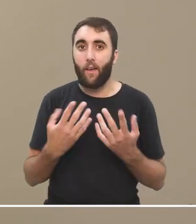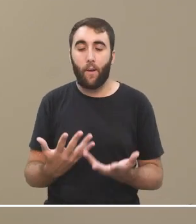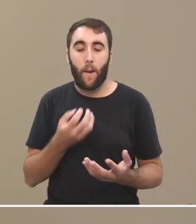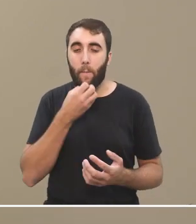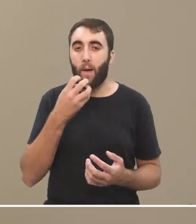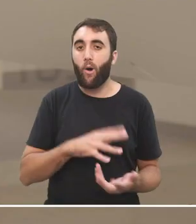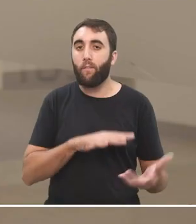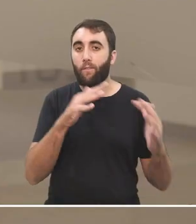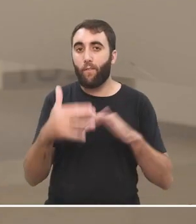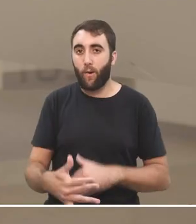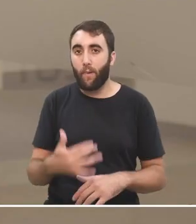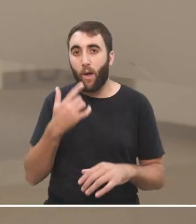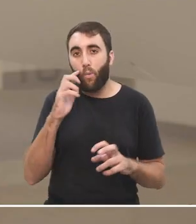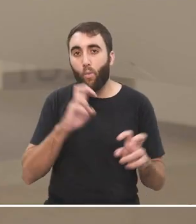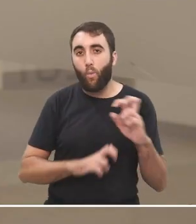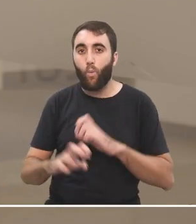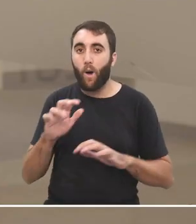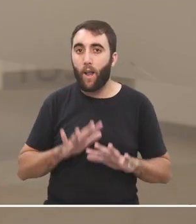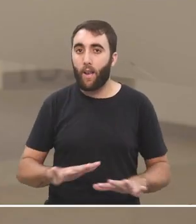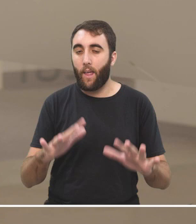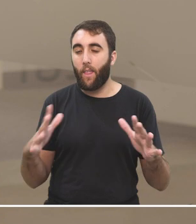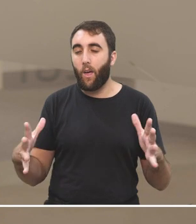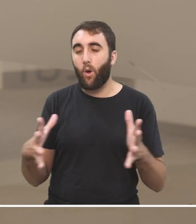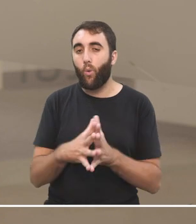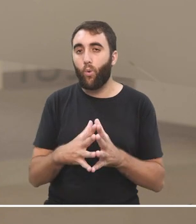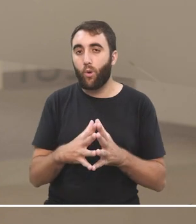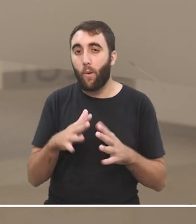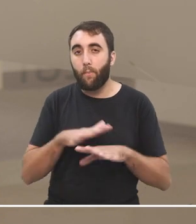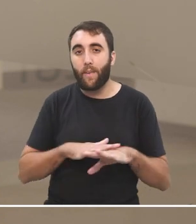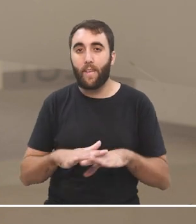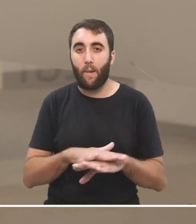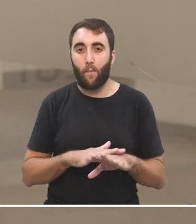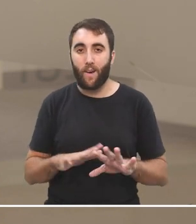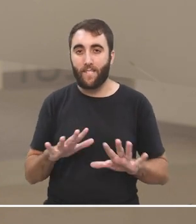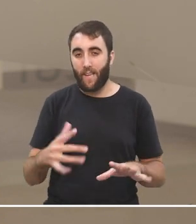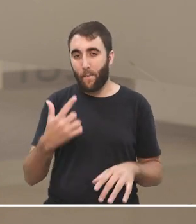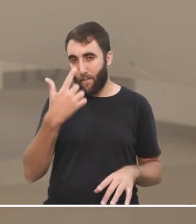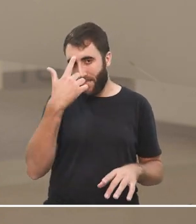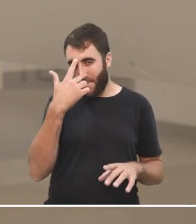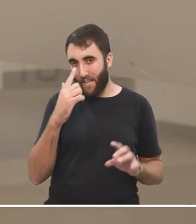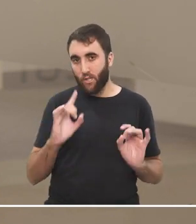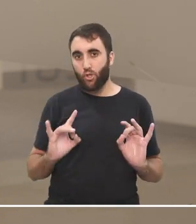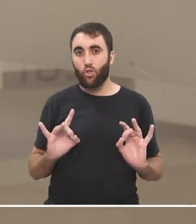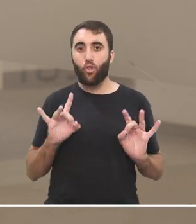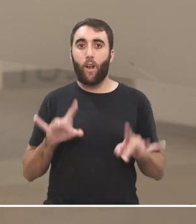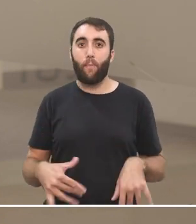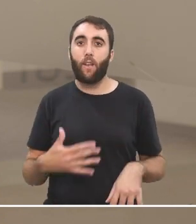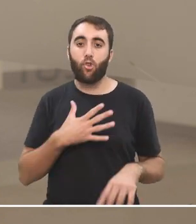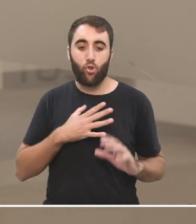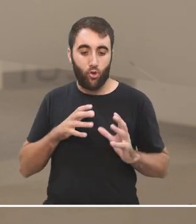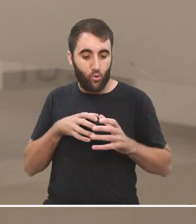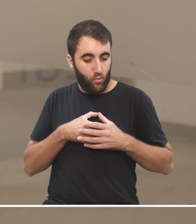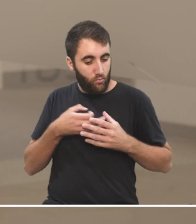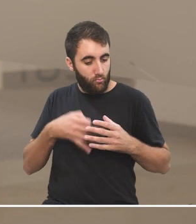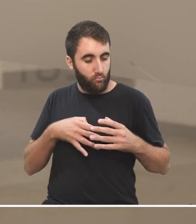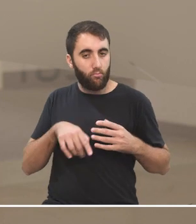mejor que podemos hacer es tratar de convivir como mínimo en vez de pensar que solamente los que están en mi burbuja deberían